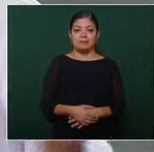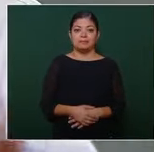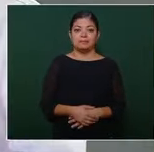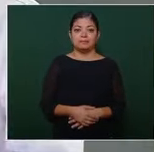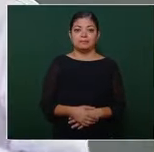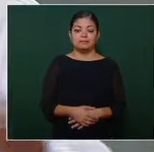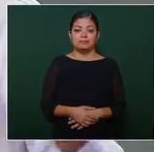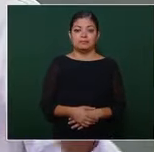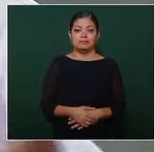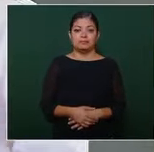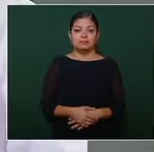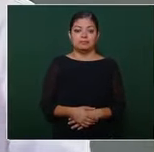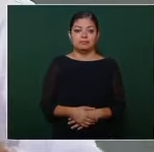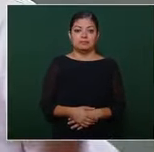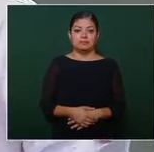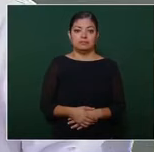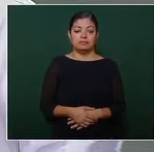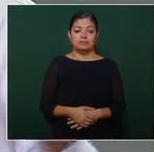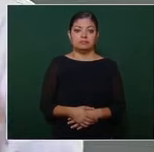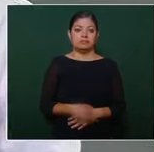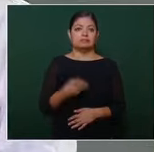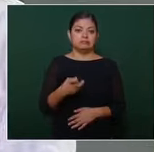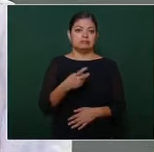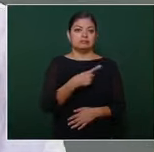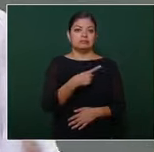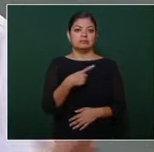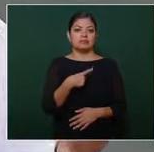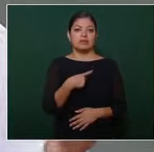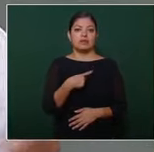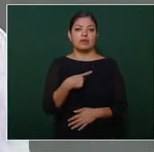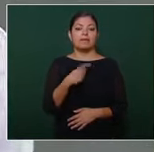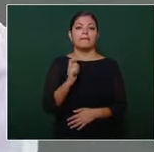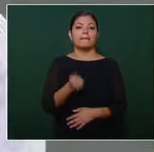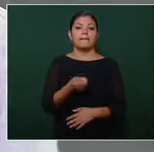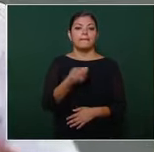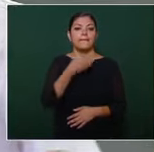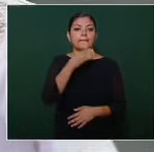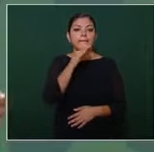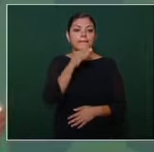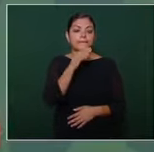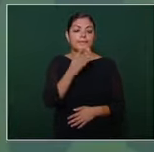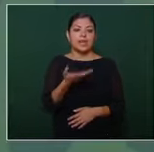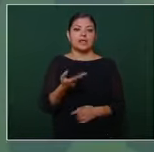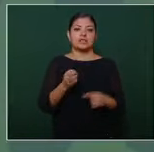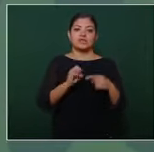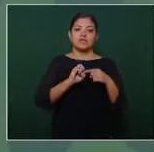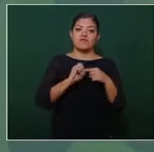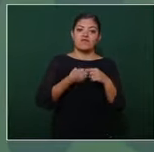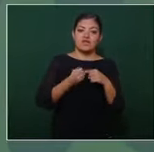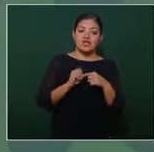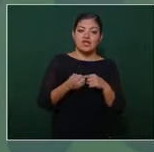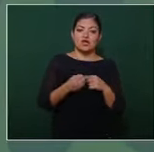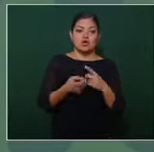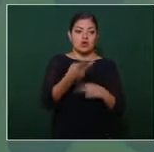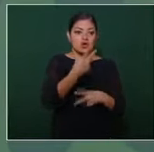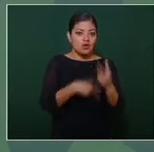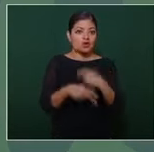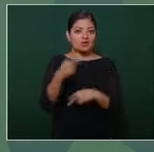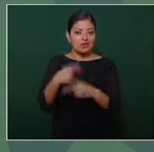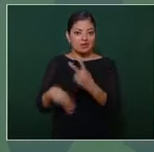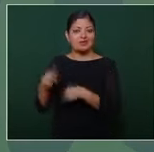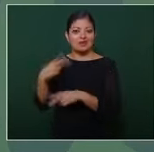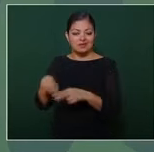esto es que se produzca maíz frijol y estamos